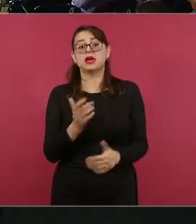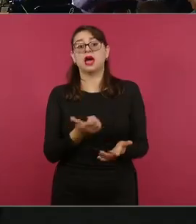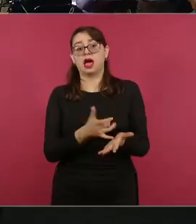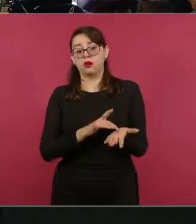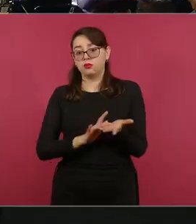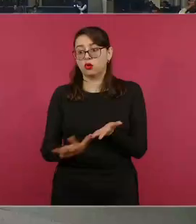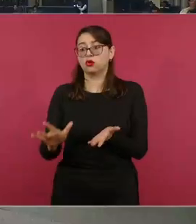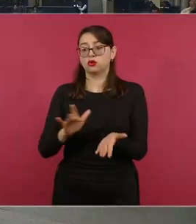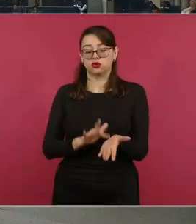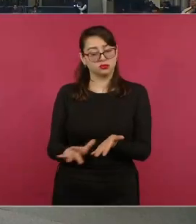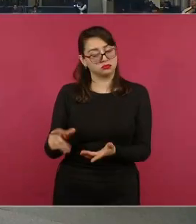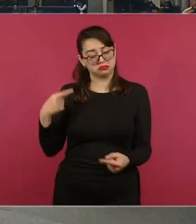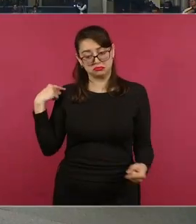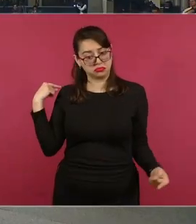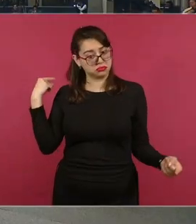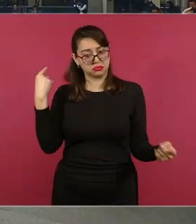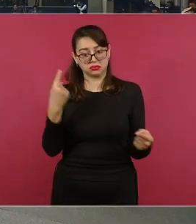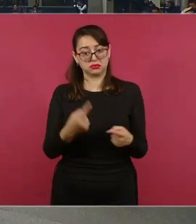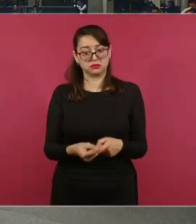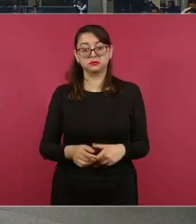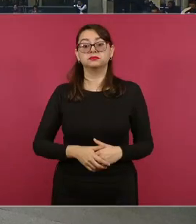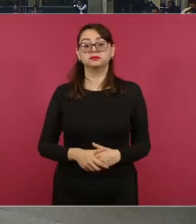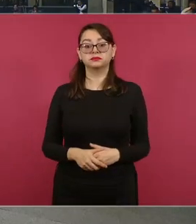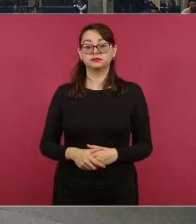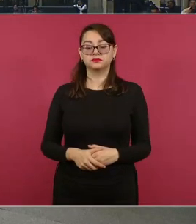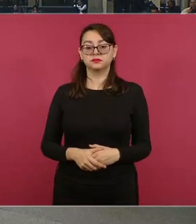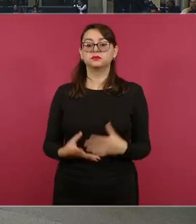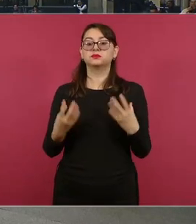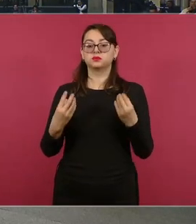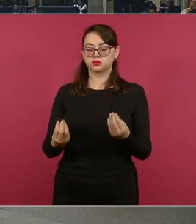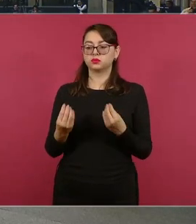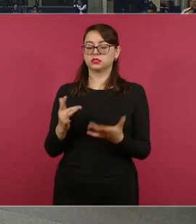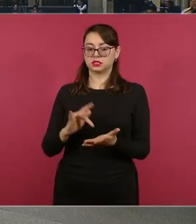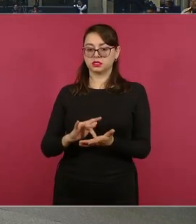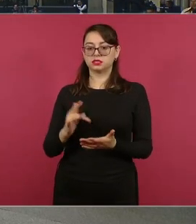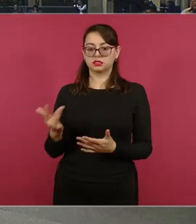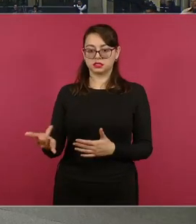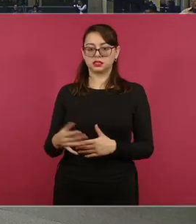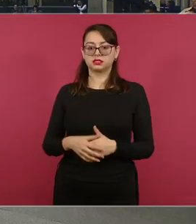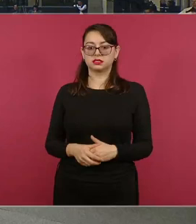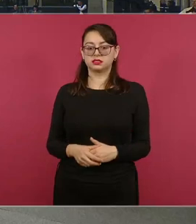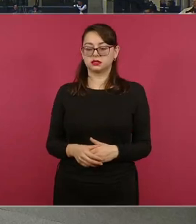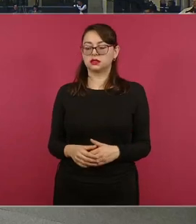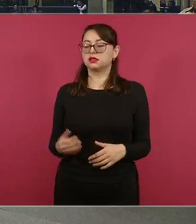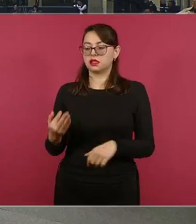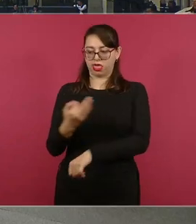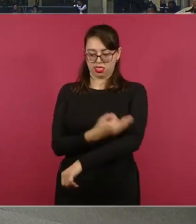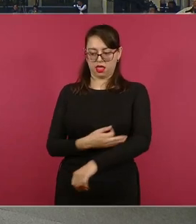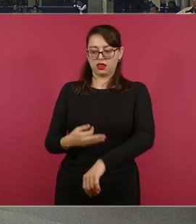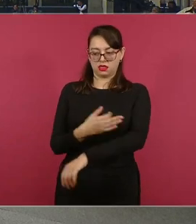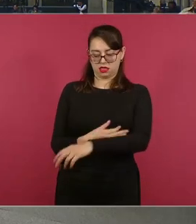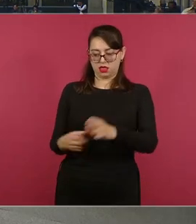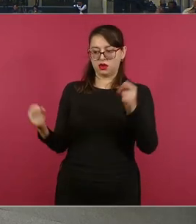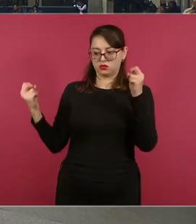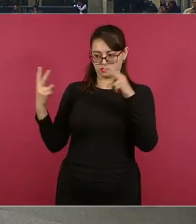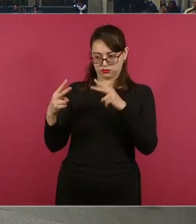hasta el día de hoy. Muchas gracias, almirante. Nos vemos por la tarde.